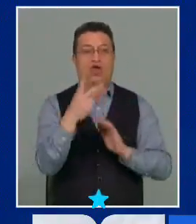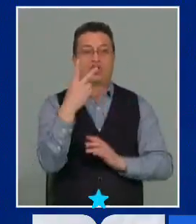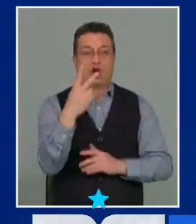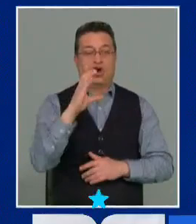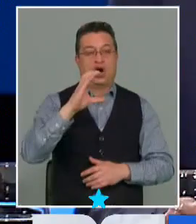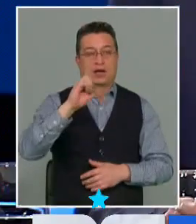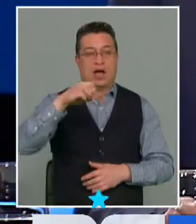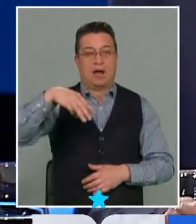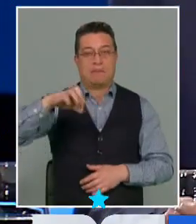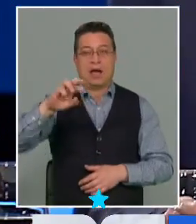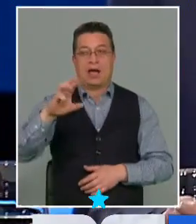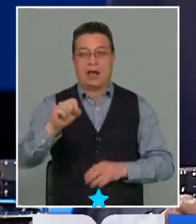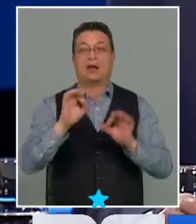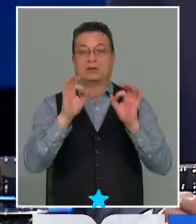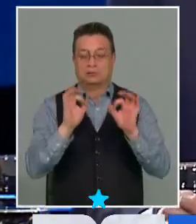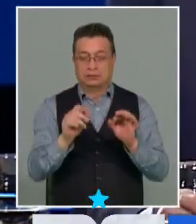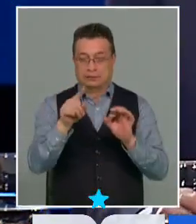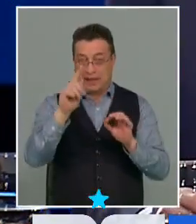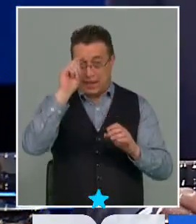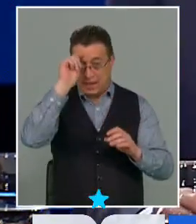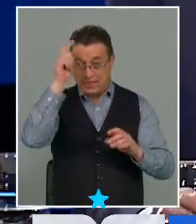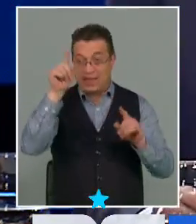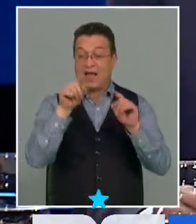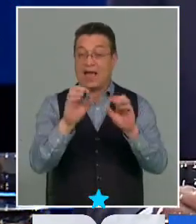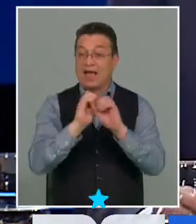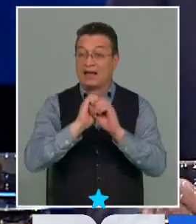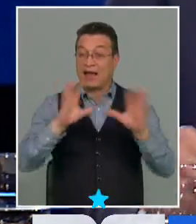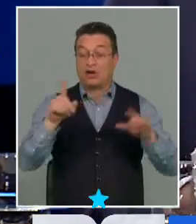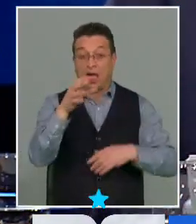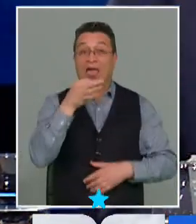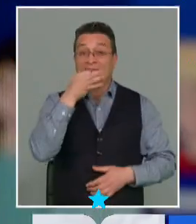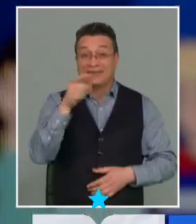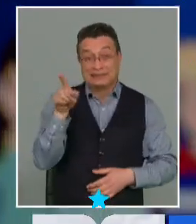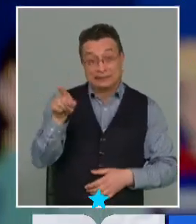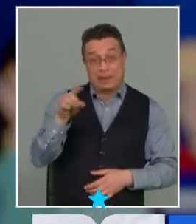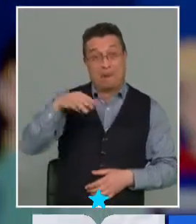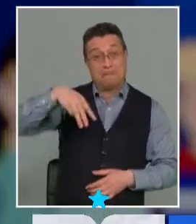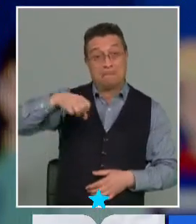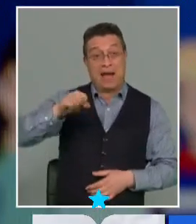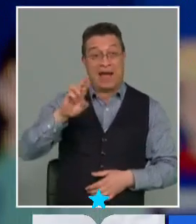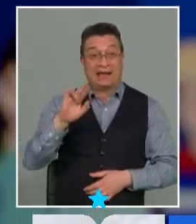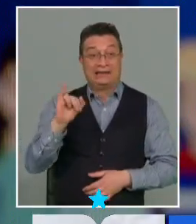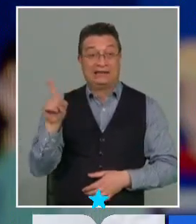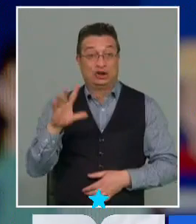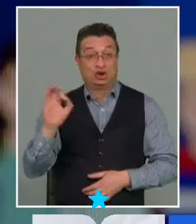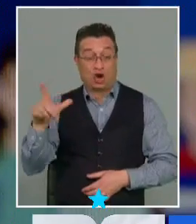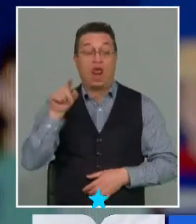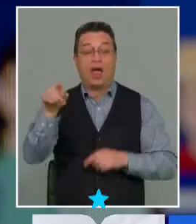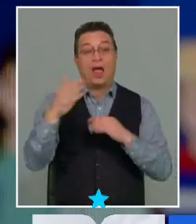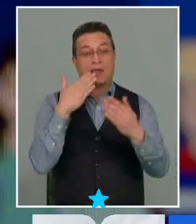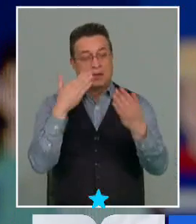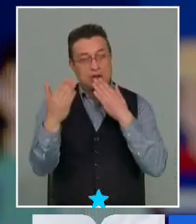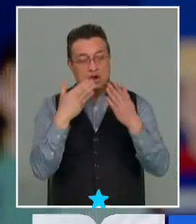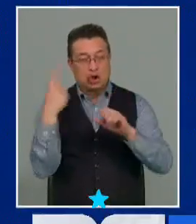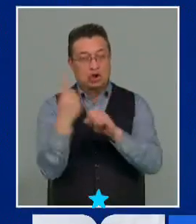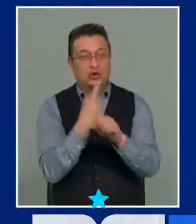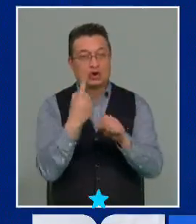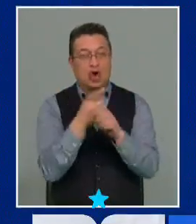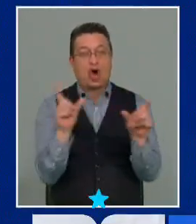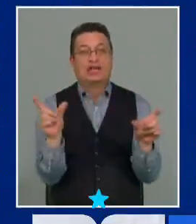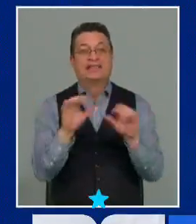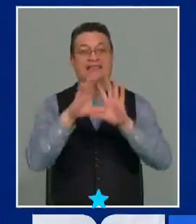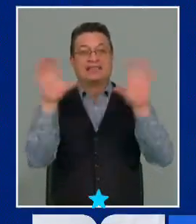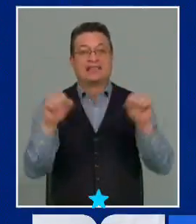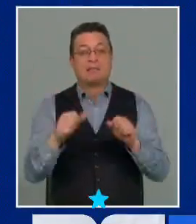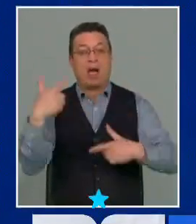gustaría afianzar esa idea. Lo que pasa es que, como dice bien Marisol, y yo decía, hubo una discusión en la Comisión de Sistema Político